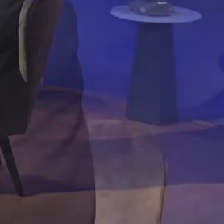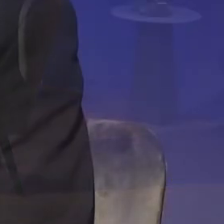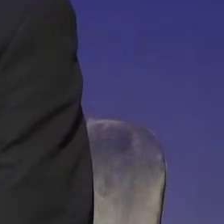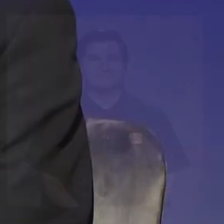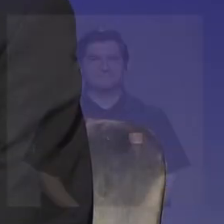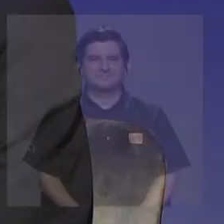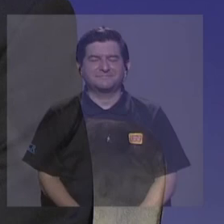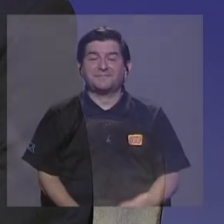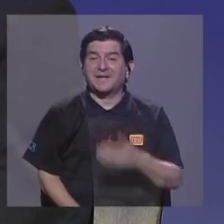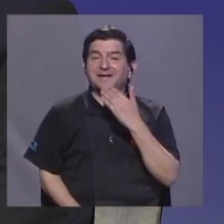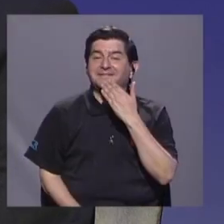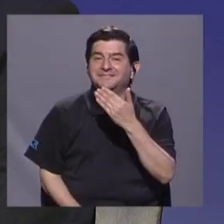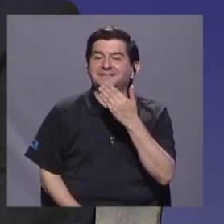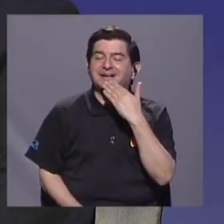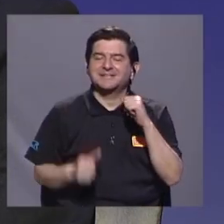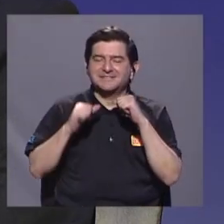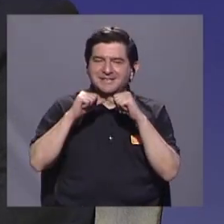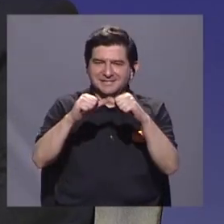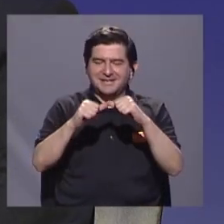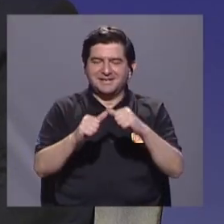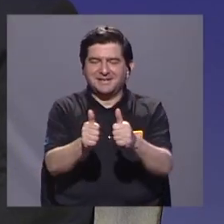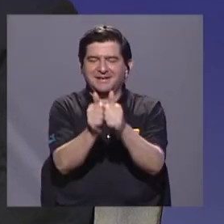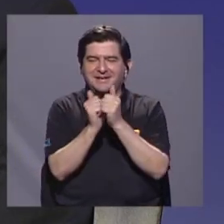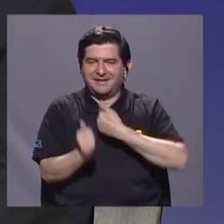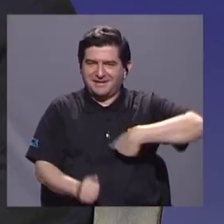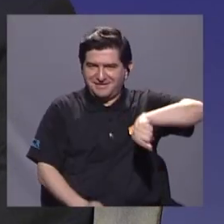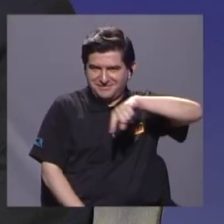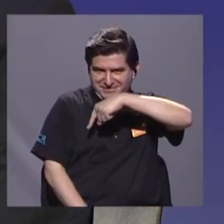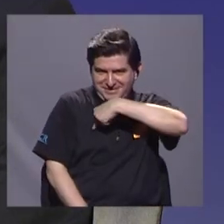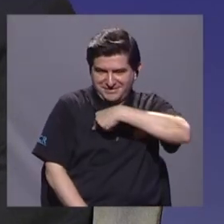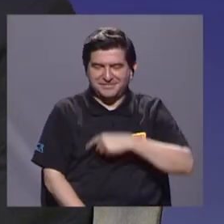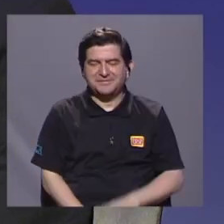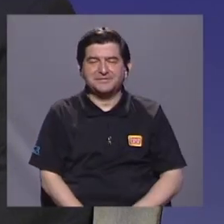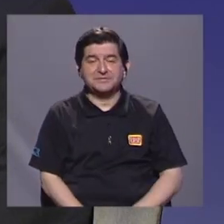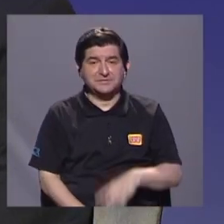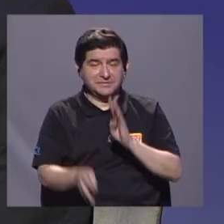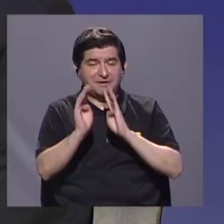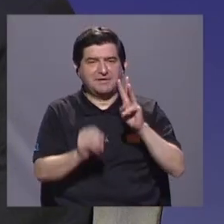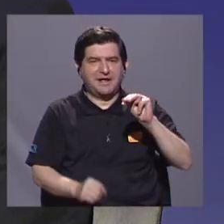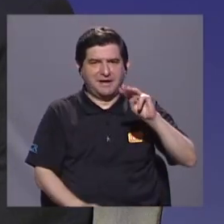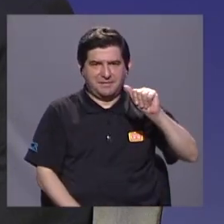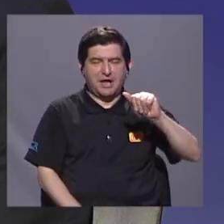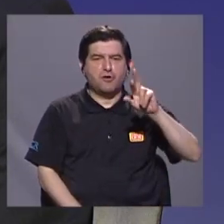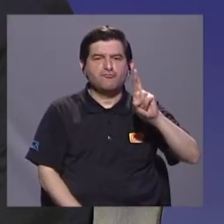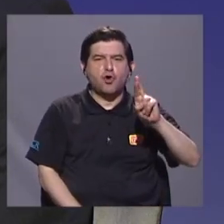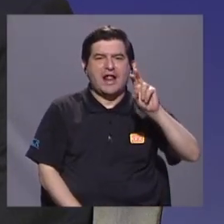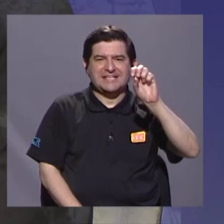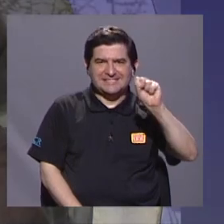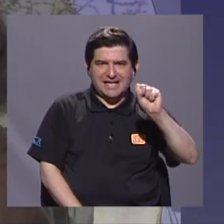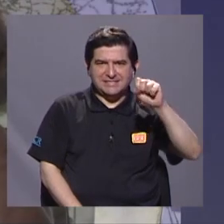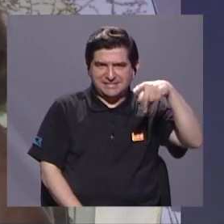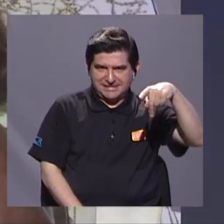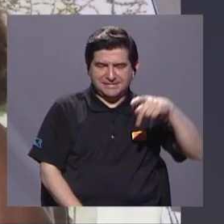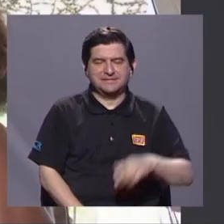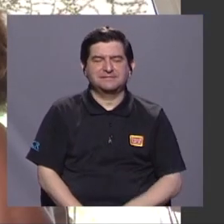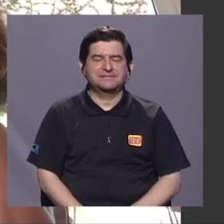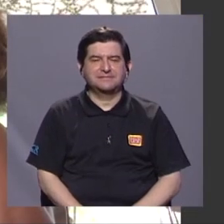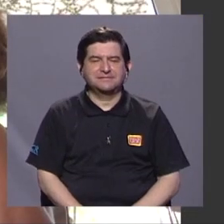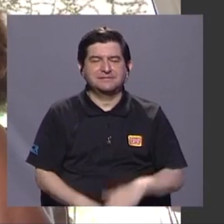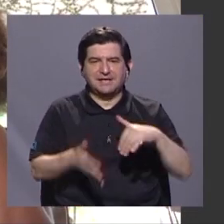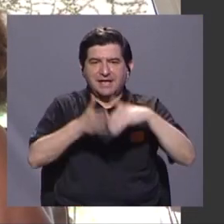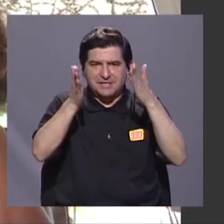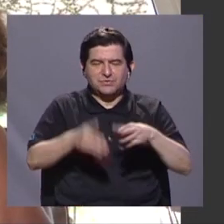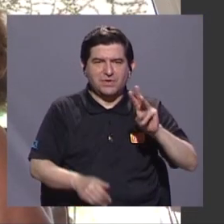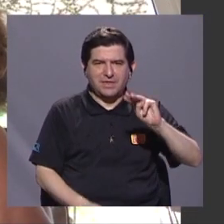Muchas gracias por continuar con nosotros. Estamos hablando con el máster Ronald Sánchez, con la